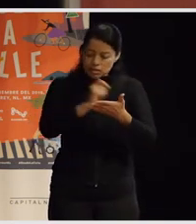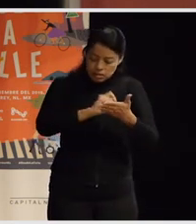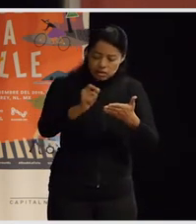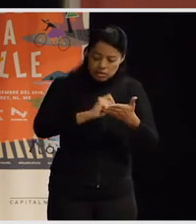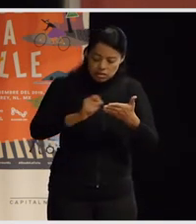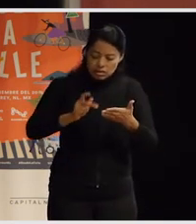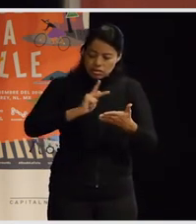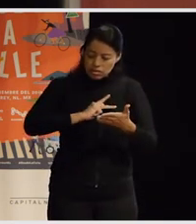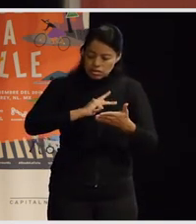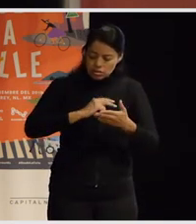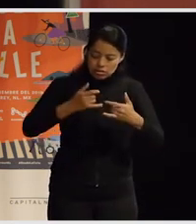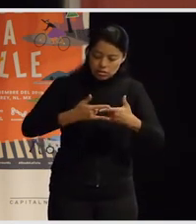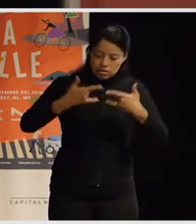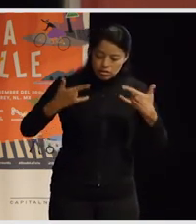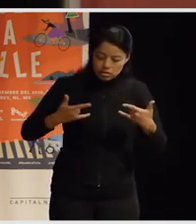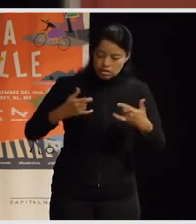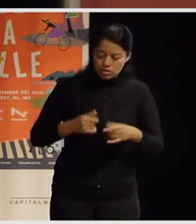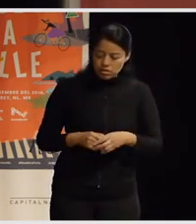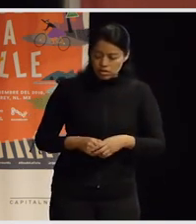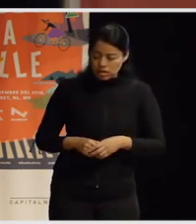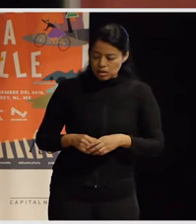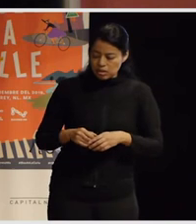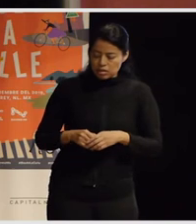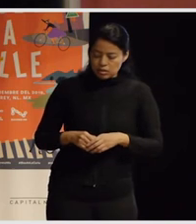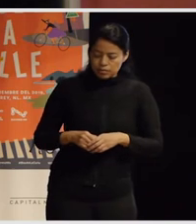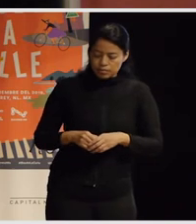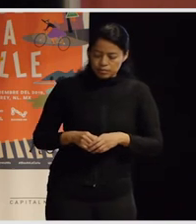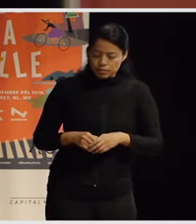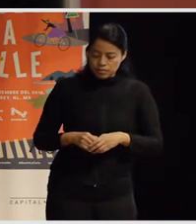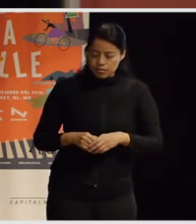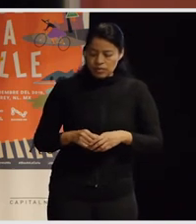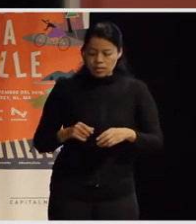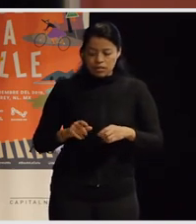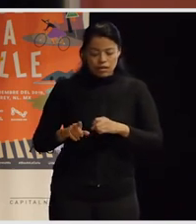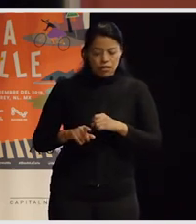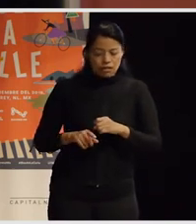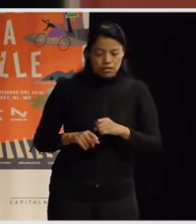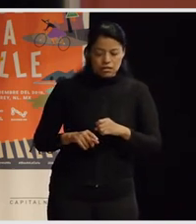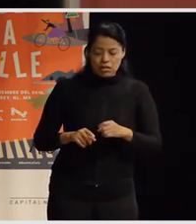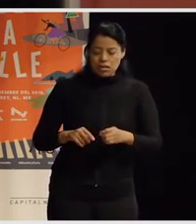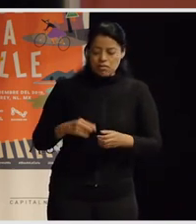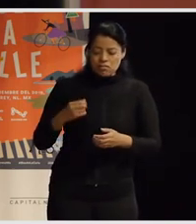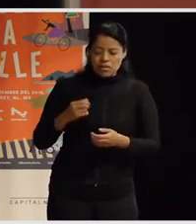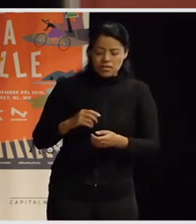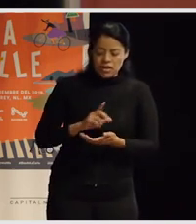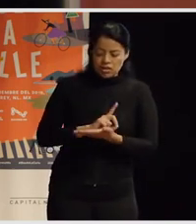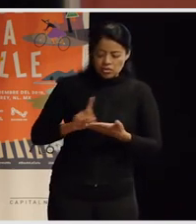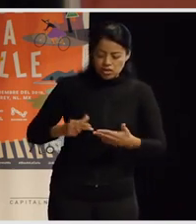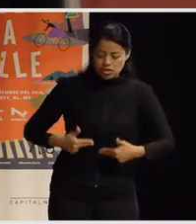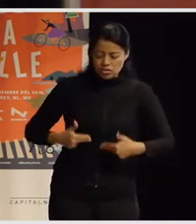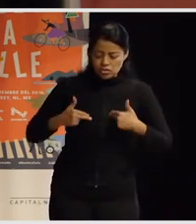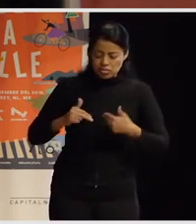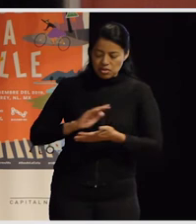una historia muy detallada sobre como sus más fuertes violaciones de los derechos a su alrededor sobre